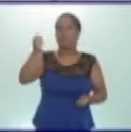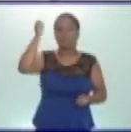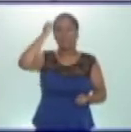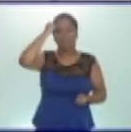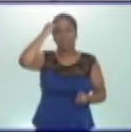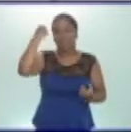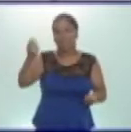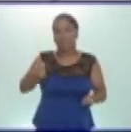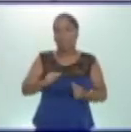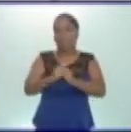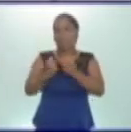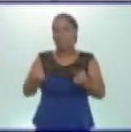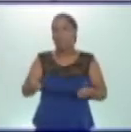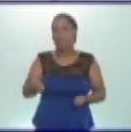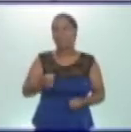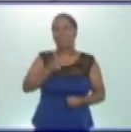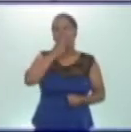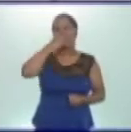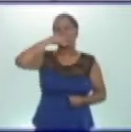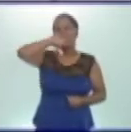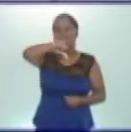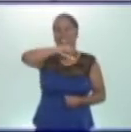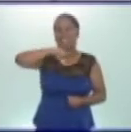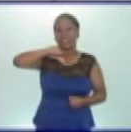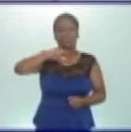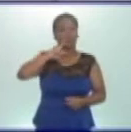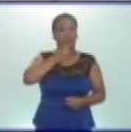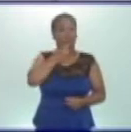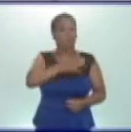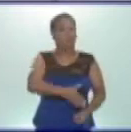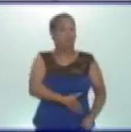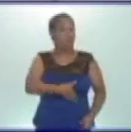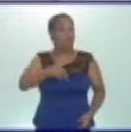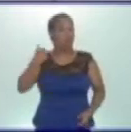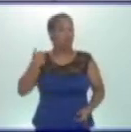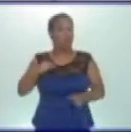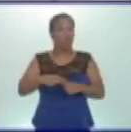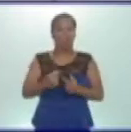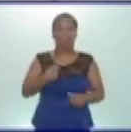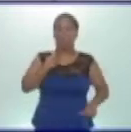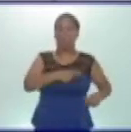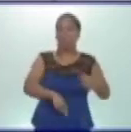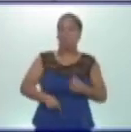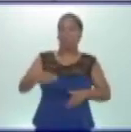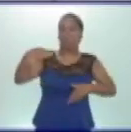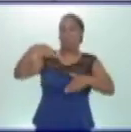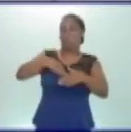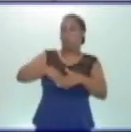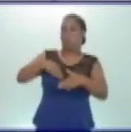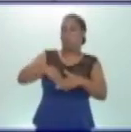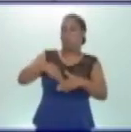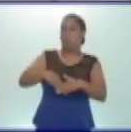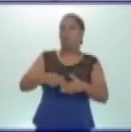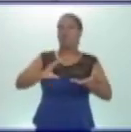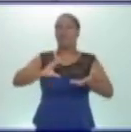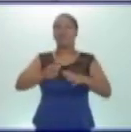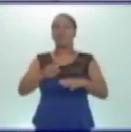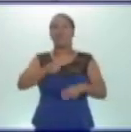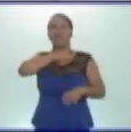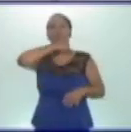alimentos no se puede abusar mucho porque el organismo los almacena en forma de grasa y entonces